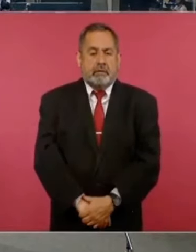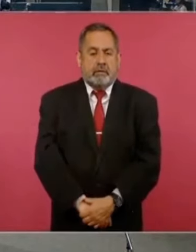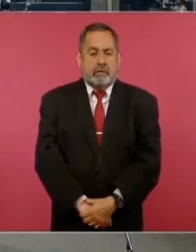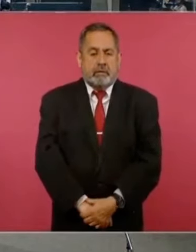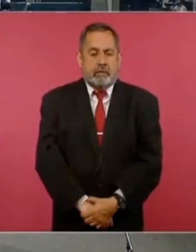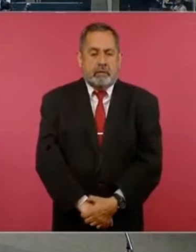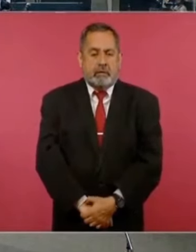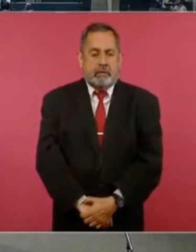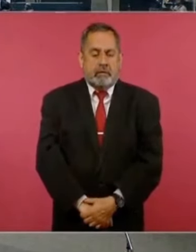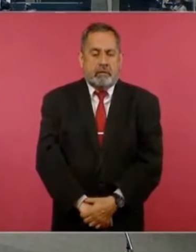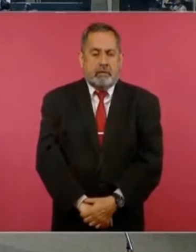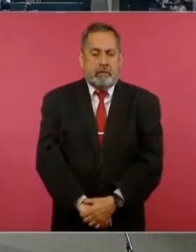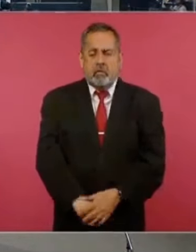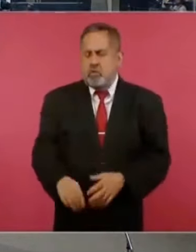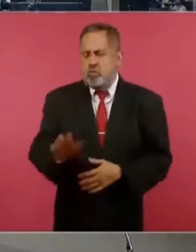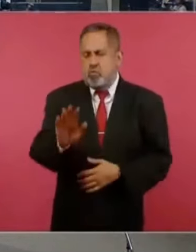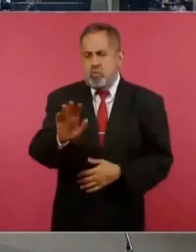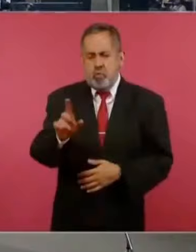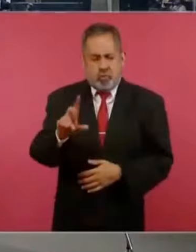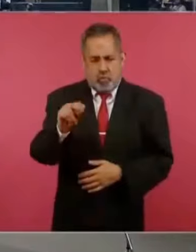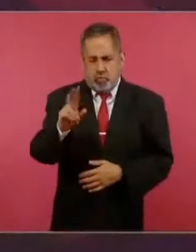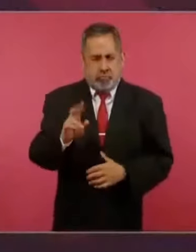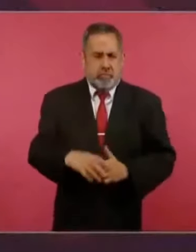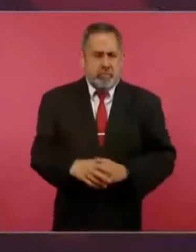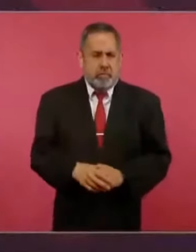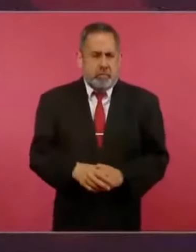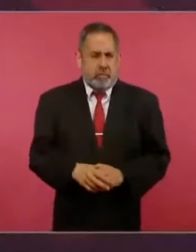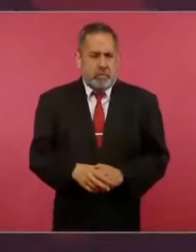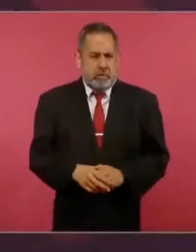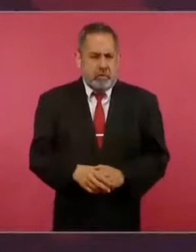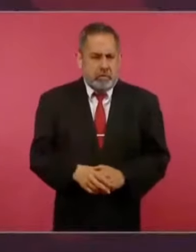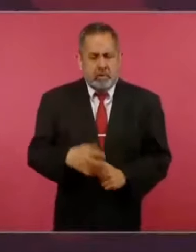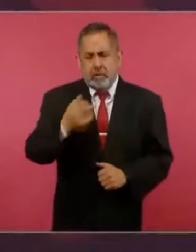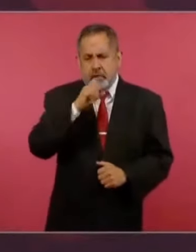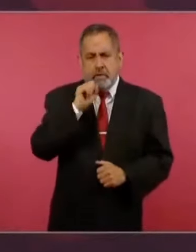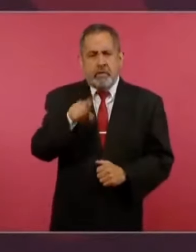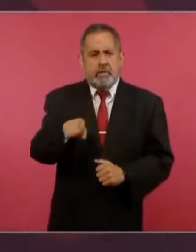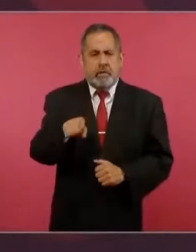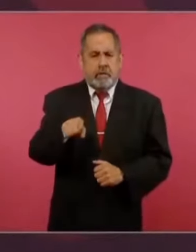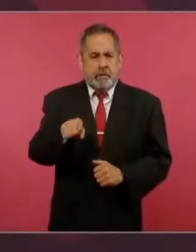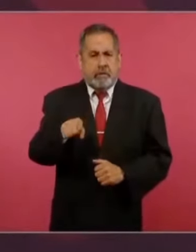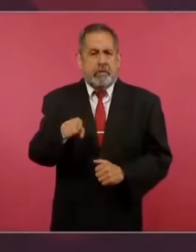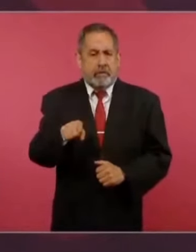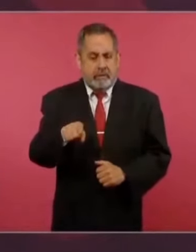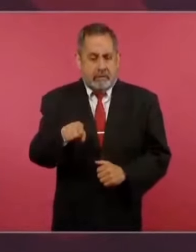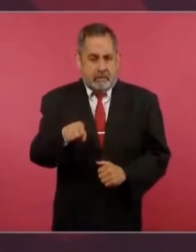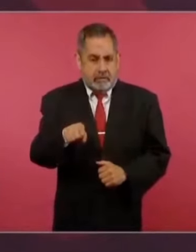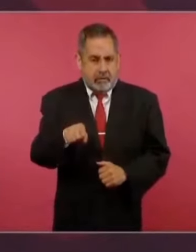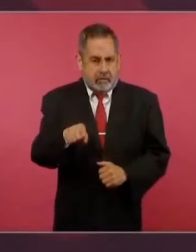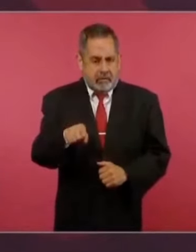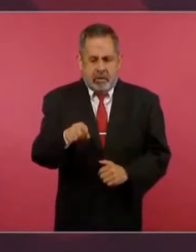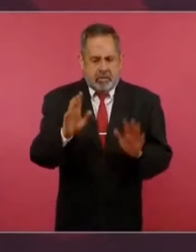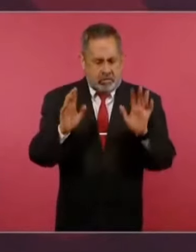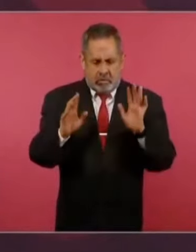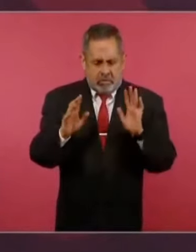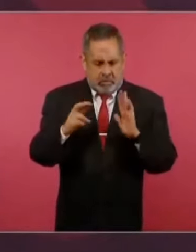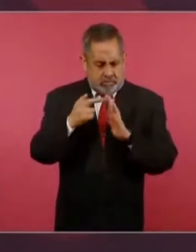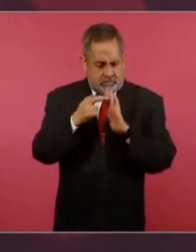No, no, y además es un asunto también de principios,